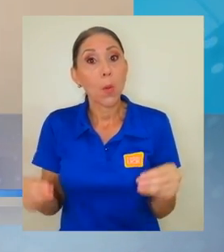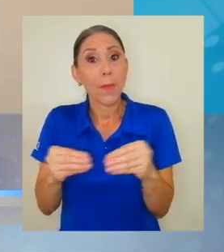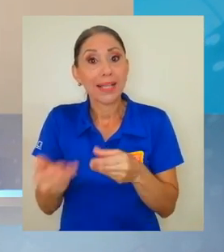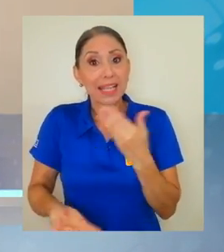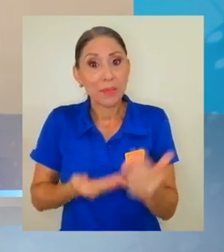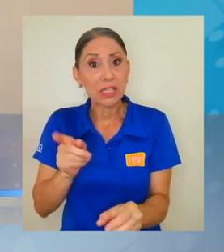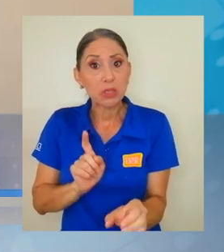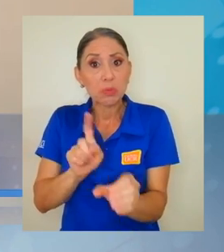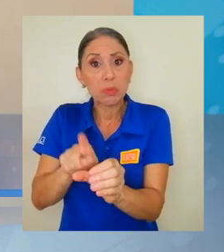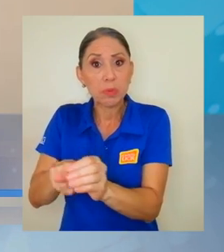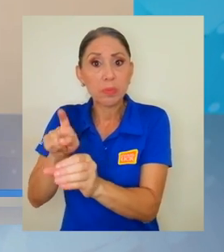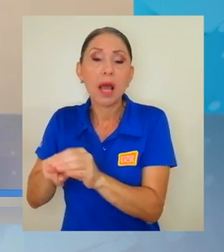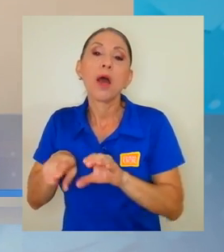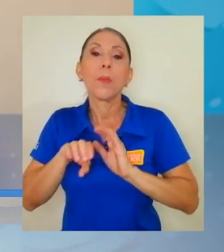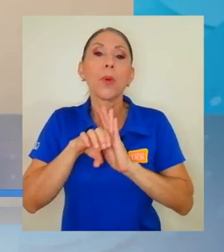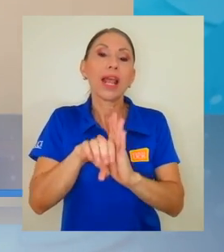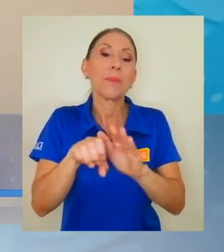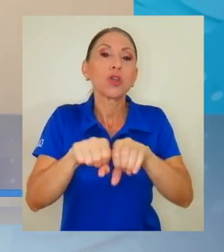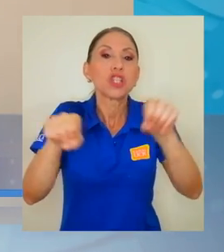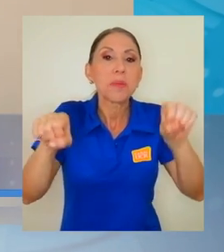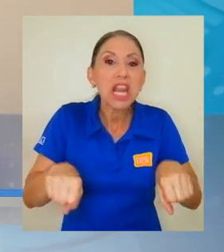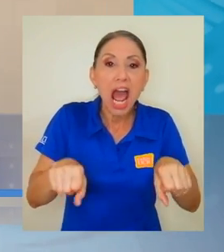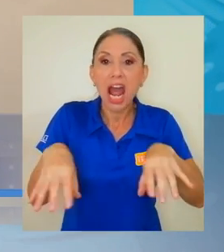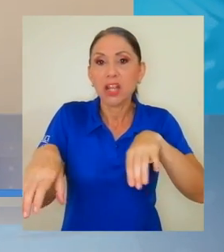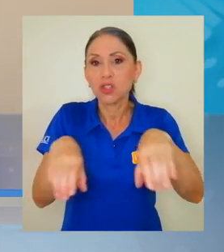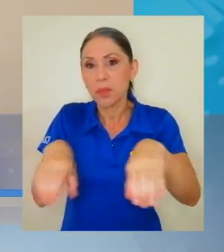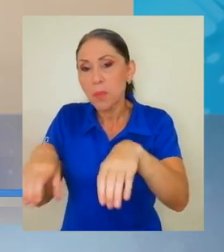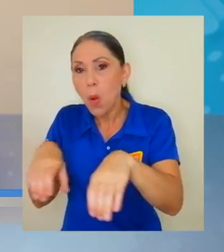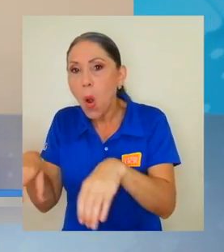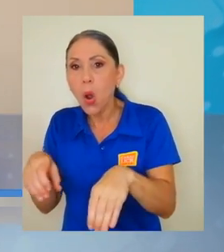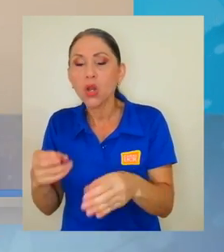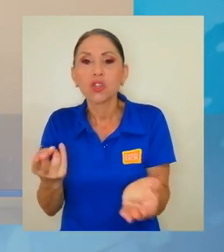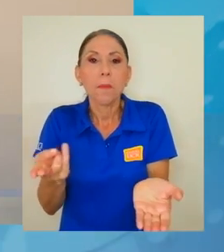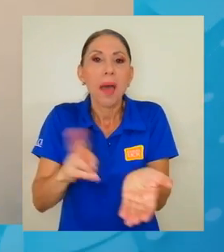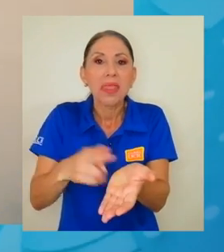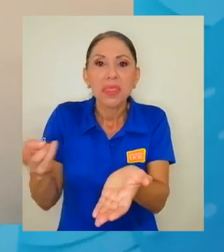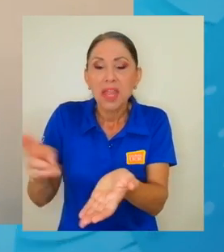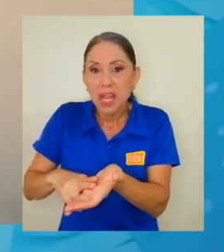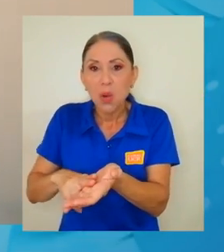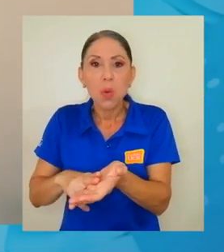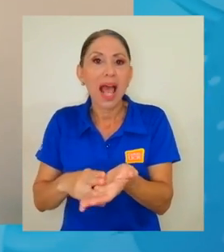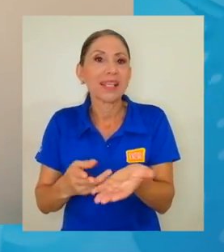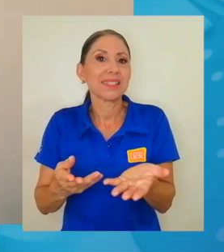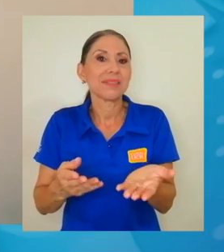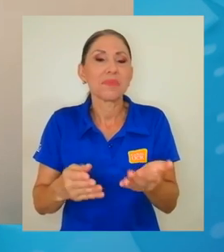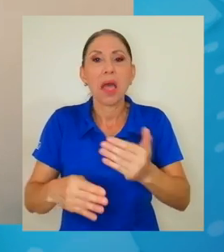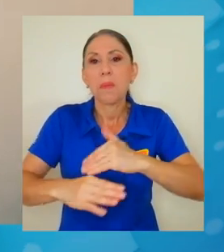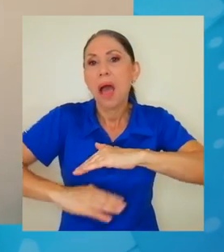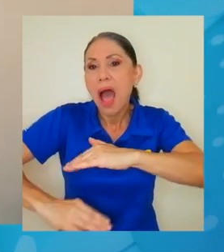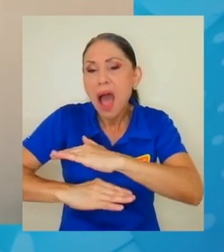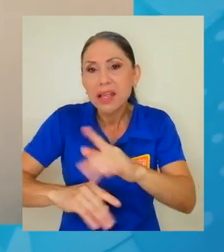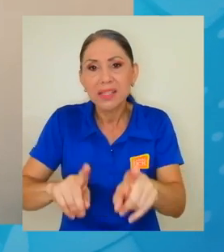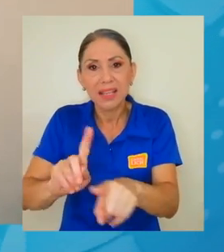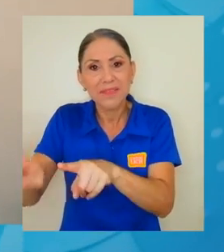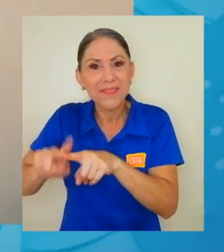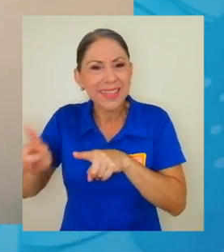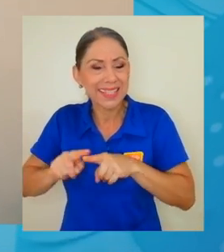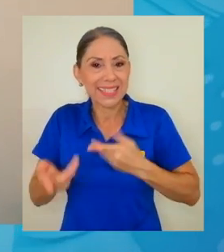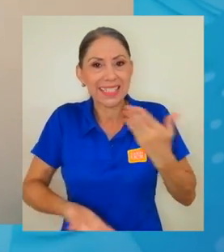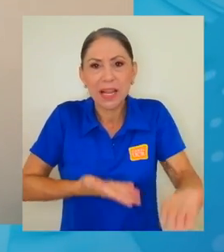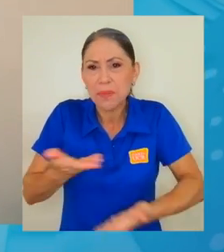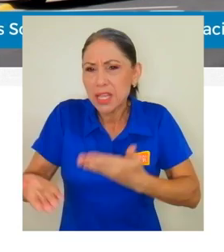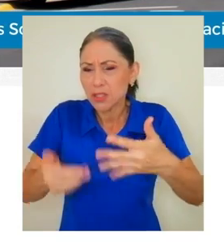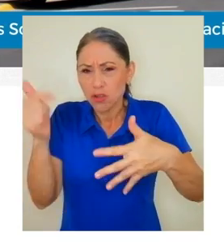como seminarios, simposios, matrículas como etapa básica y una gran variedad de